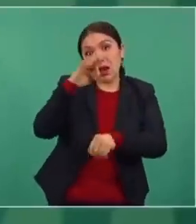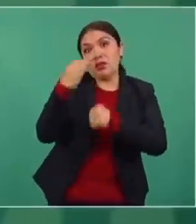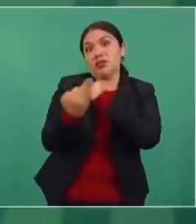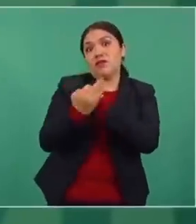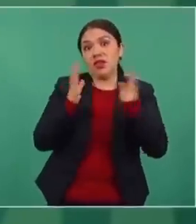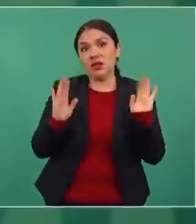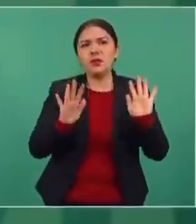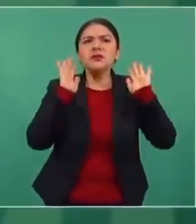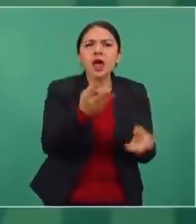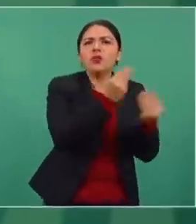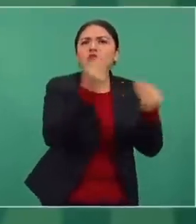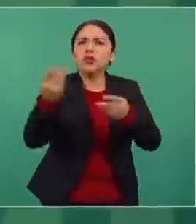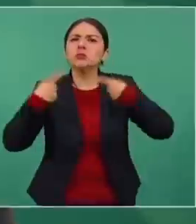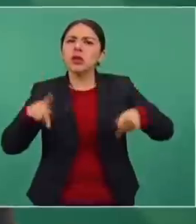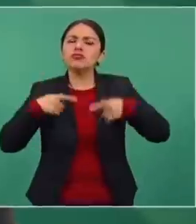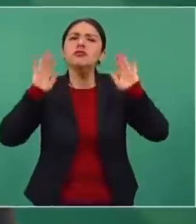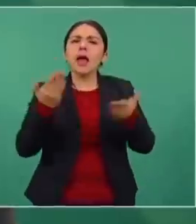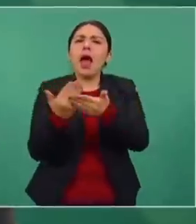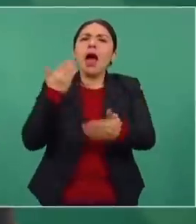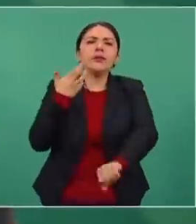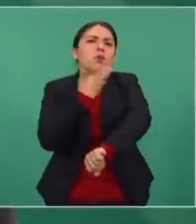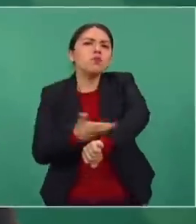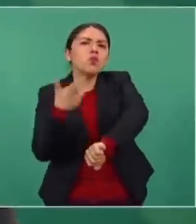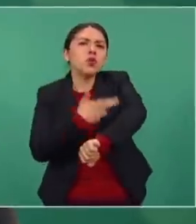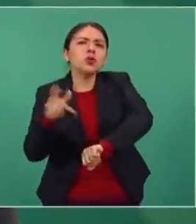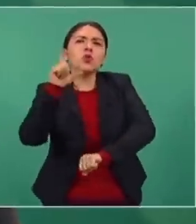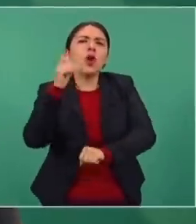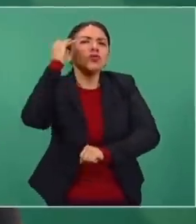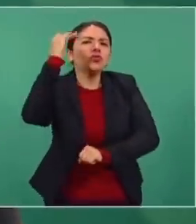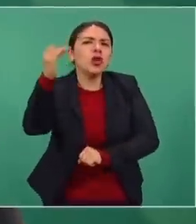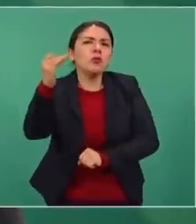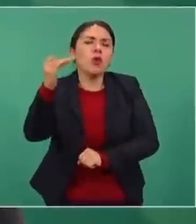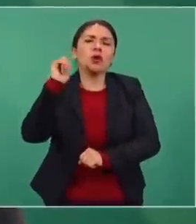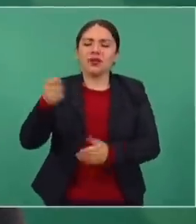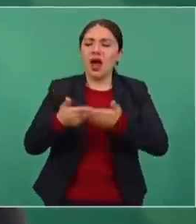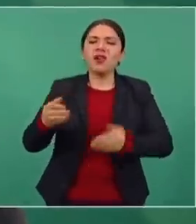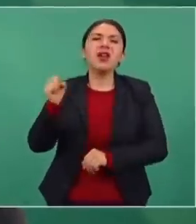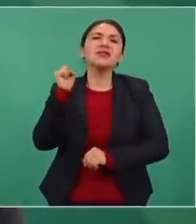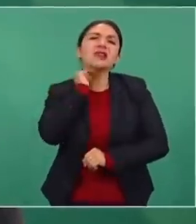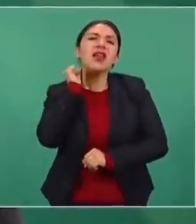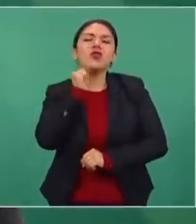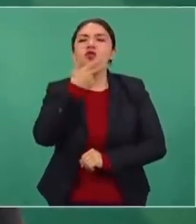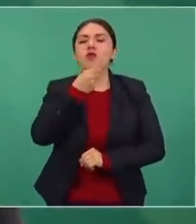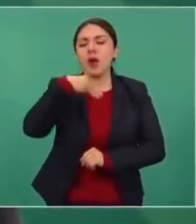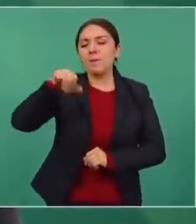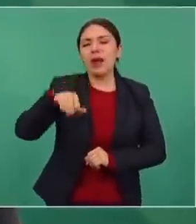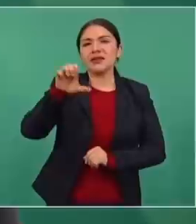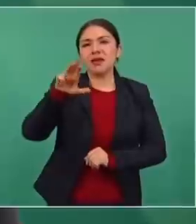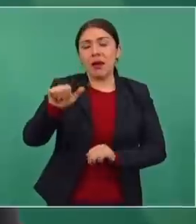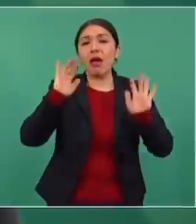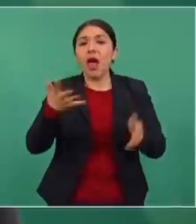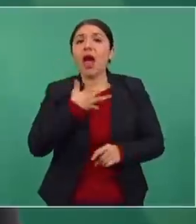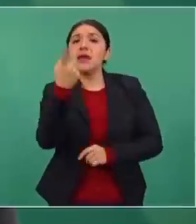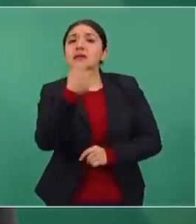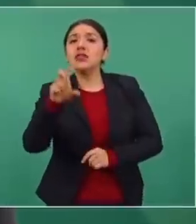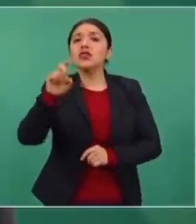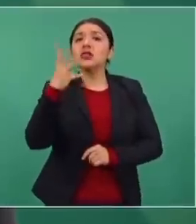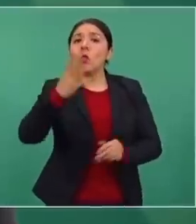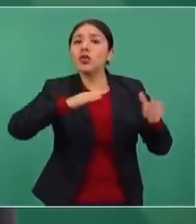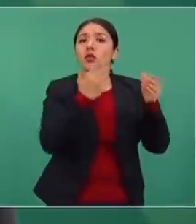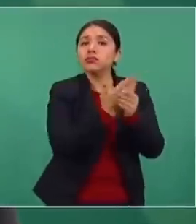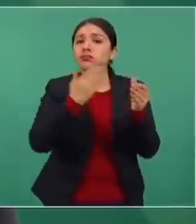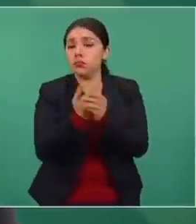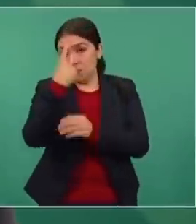personas ya pasaron procesos en la época del actual senador Mancera, hubo 134 causas,